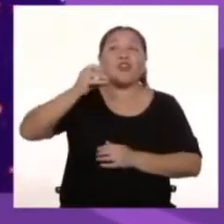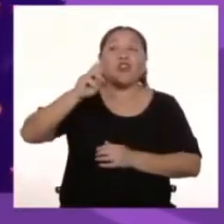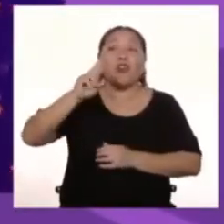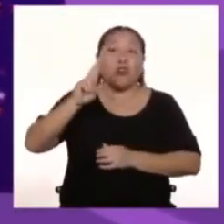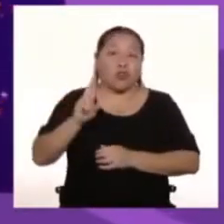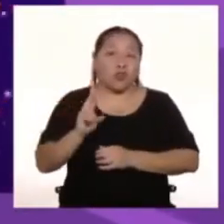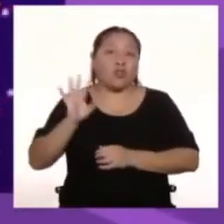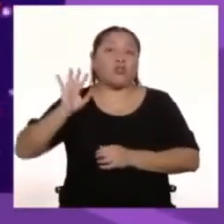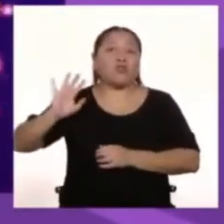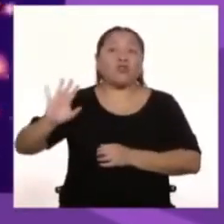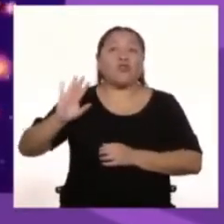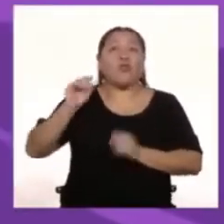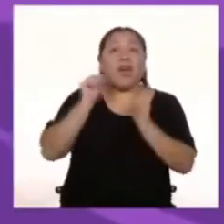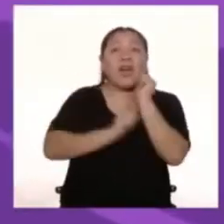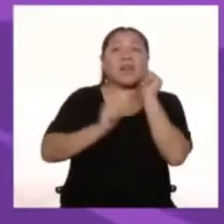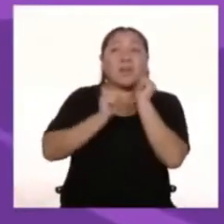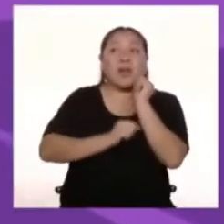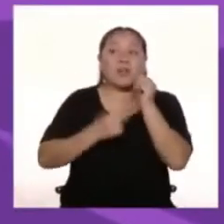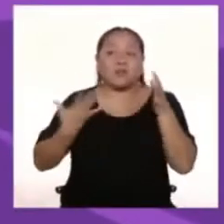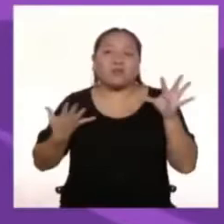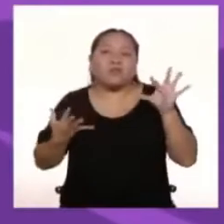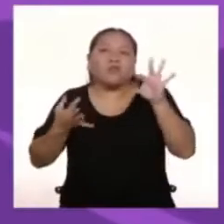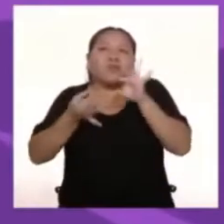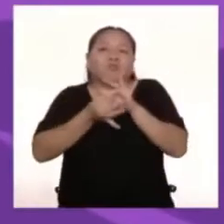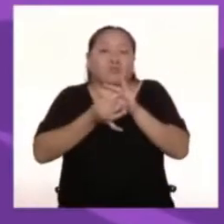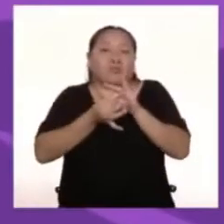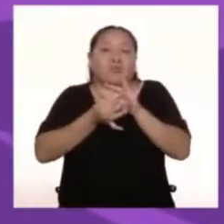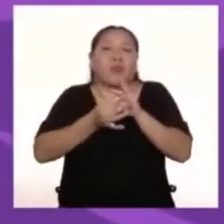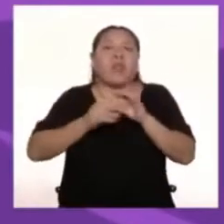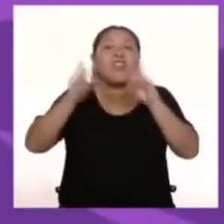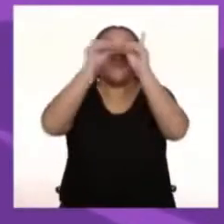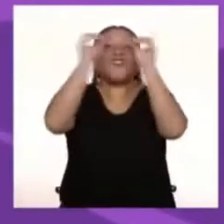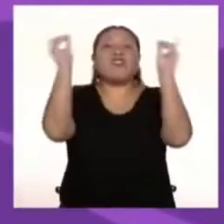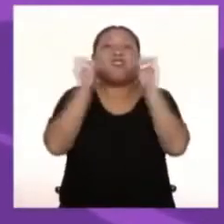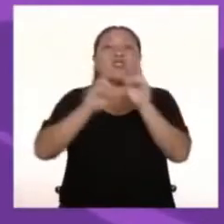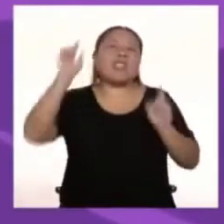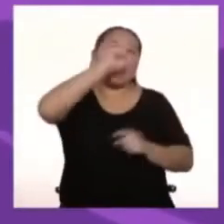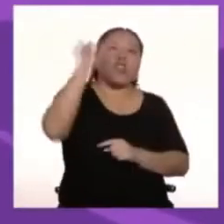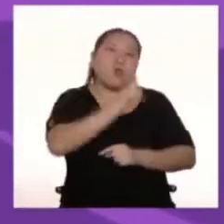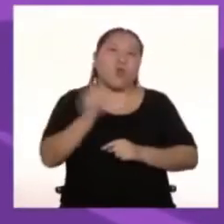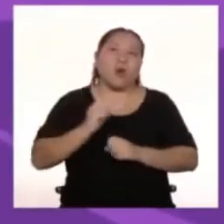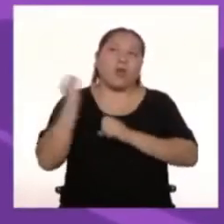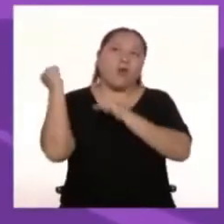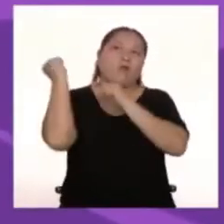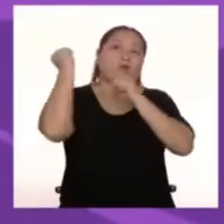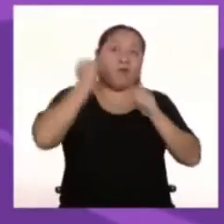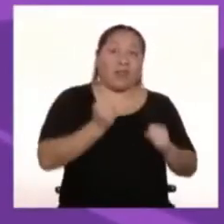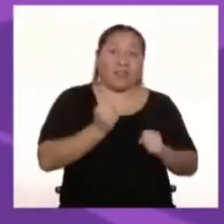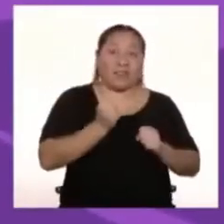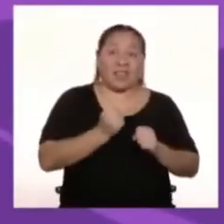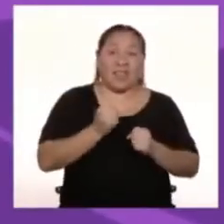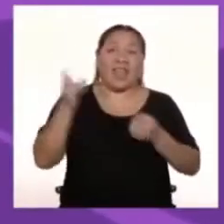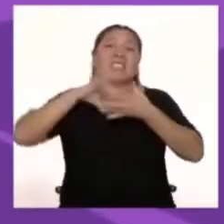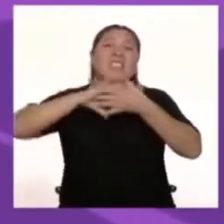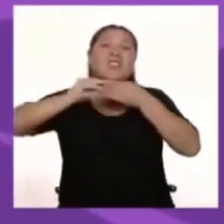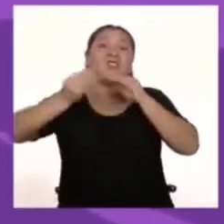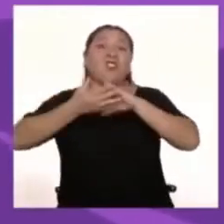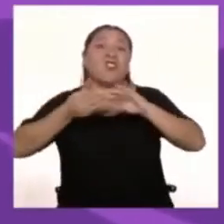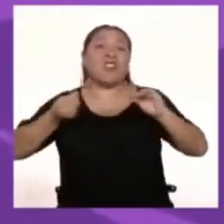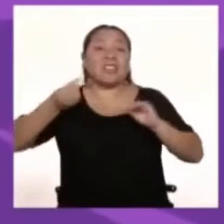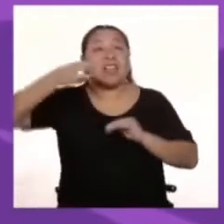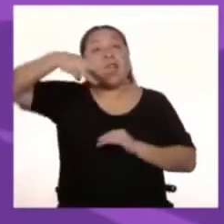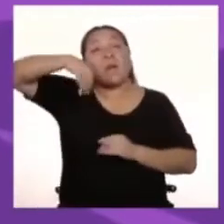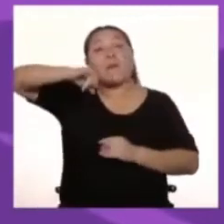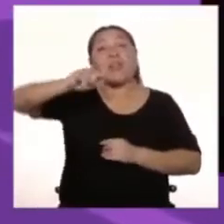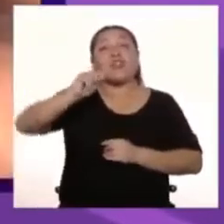mitología nórdica y germánica Ahí Thor era el dios del trueno y la fuerza Y si no se relacionan con la mitología Te aseguro que